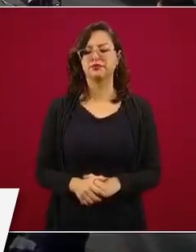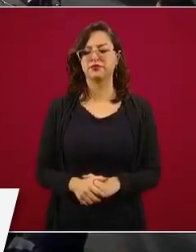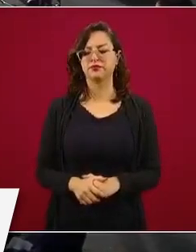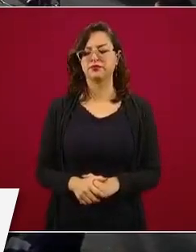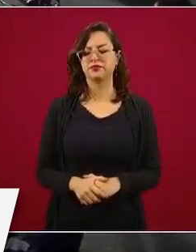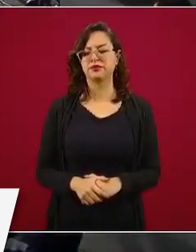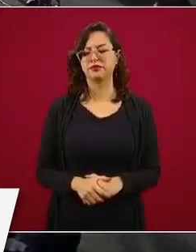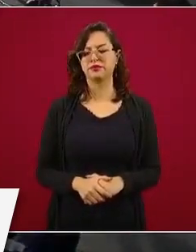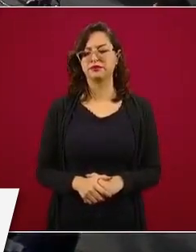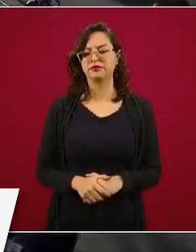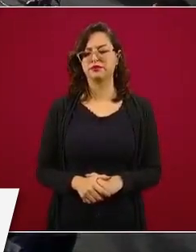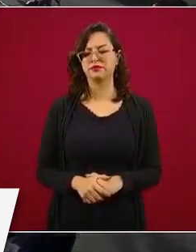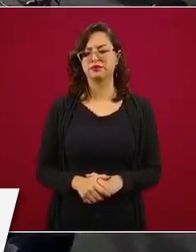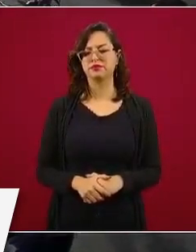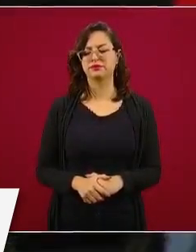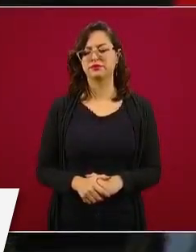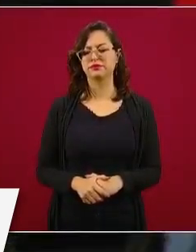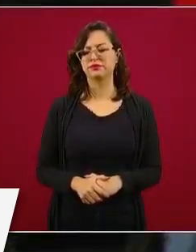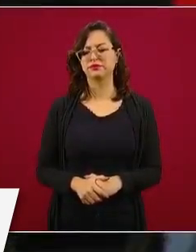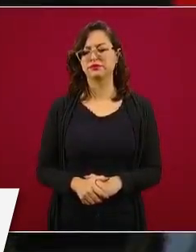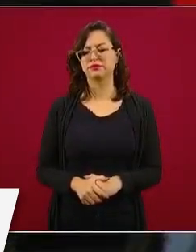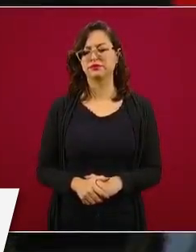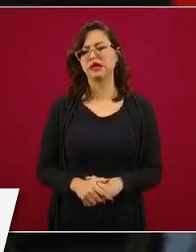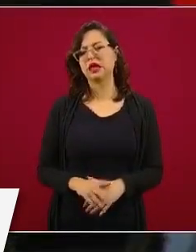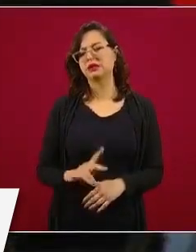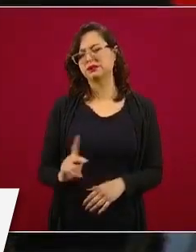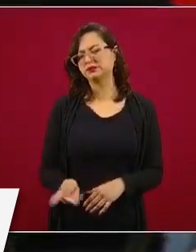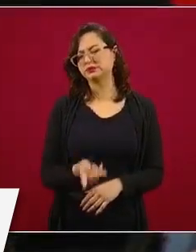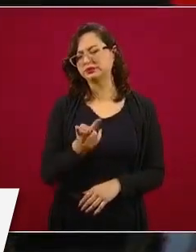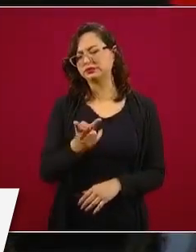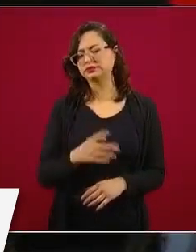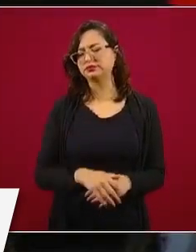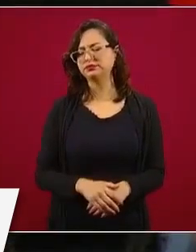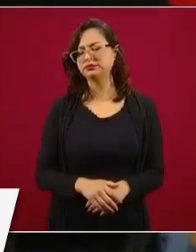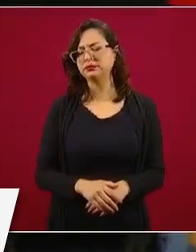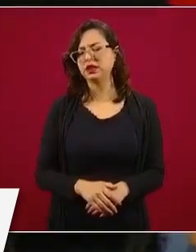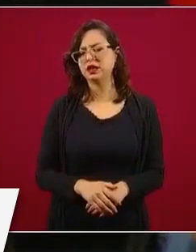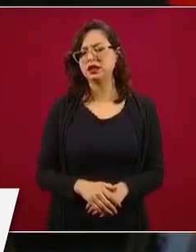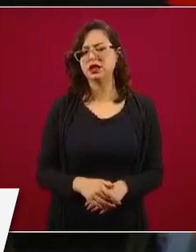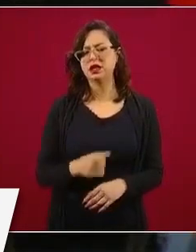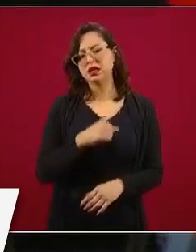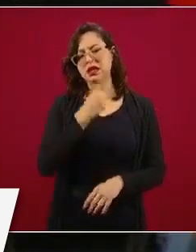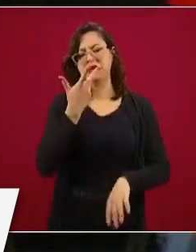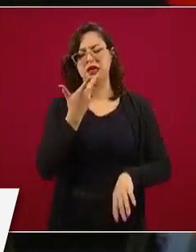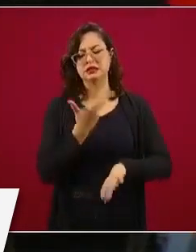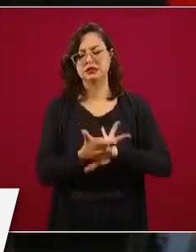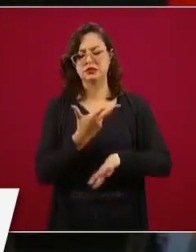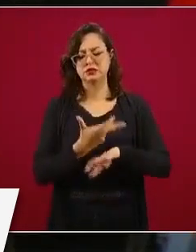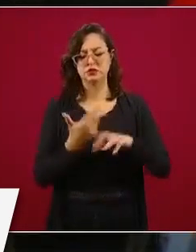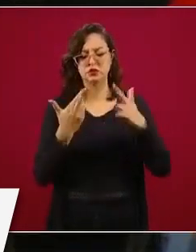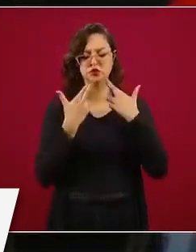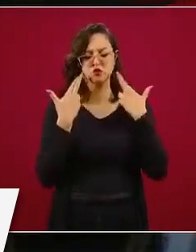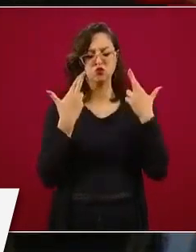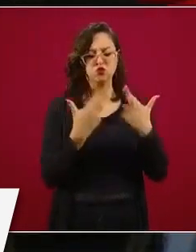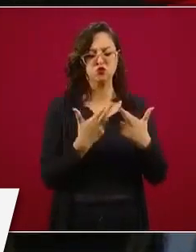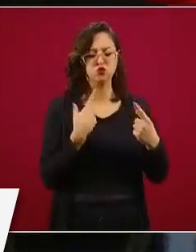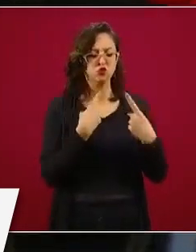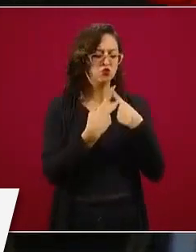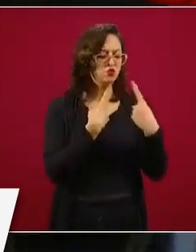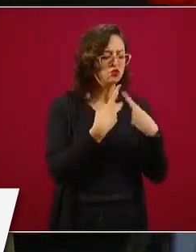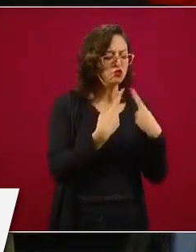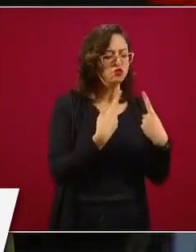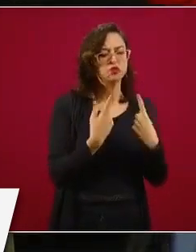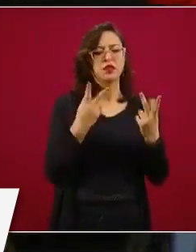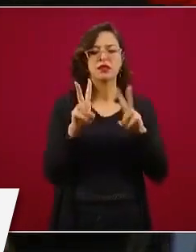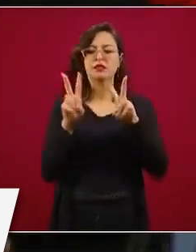Presidente, pues nos gustaría saber qué se acordó durante la reunión con el presidente de Estados Unidos sobre la frontera y el